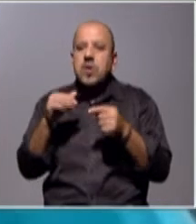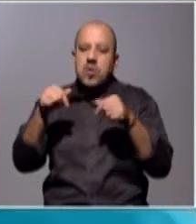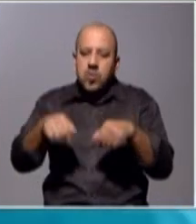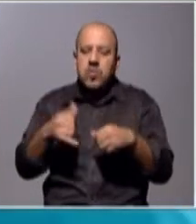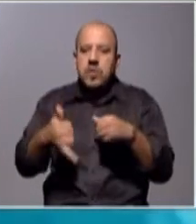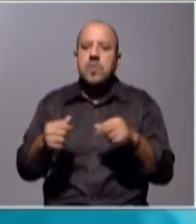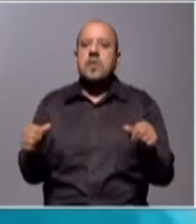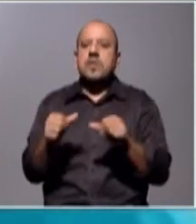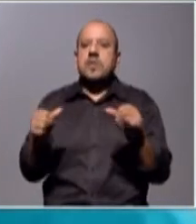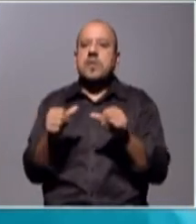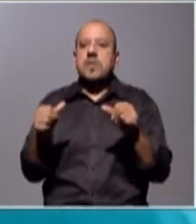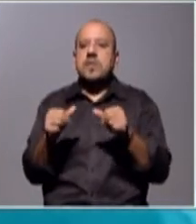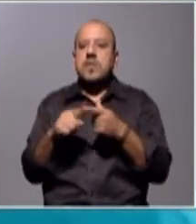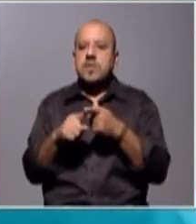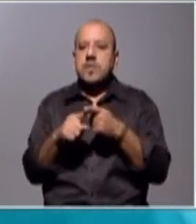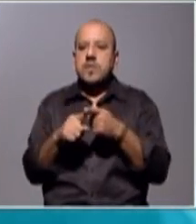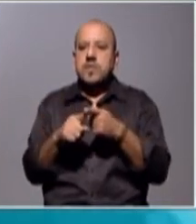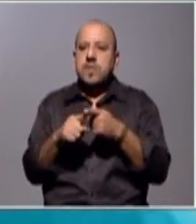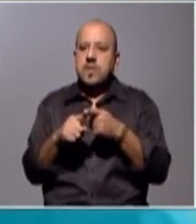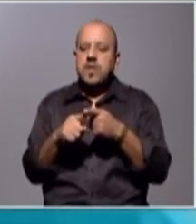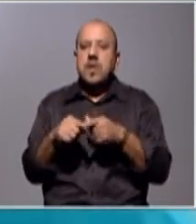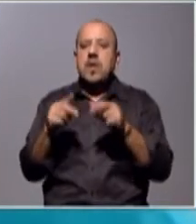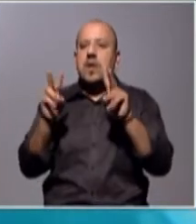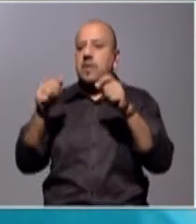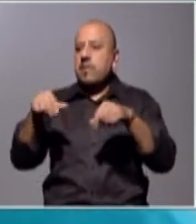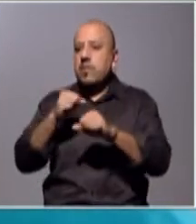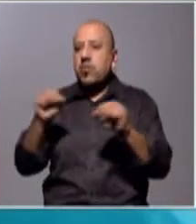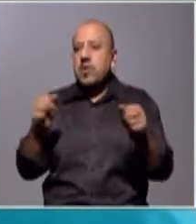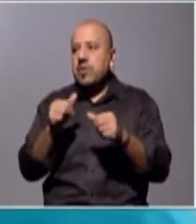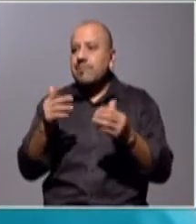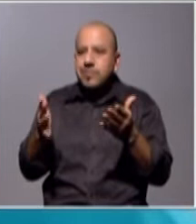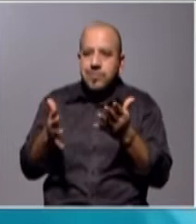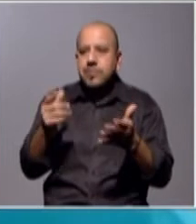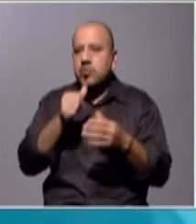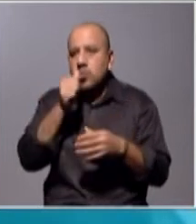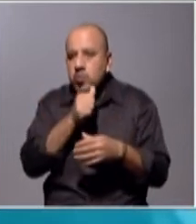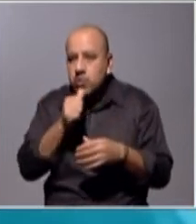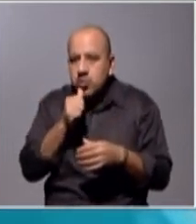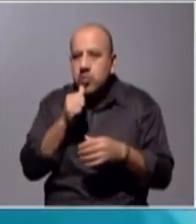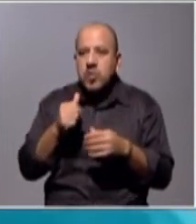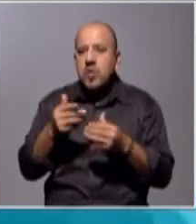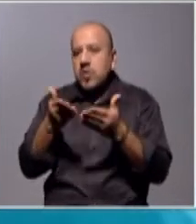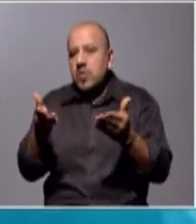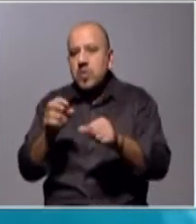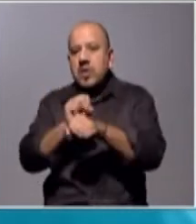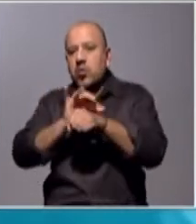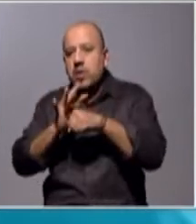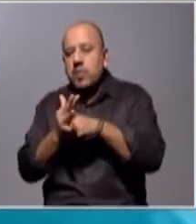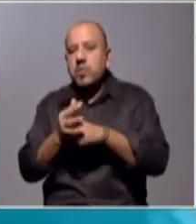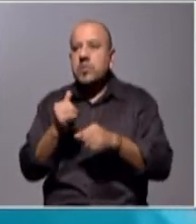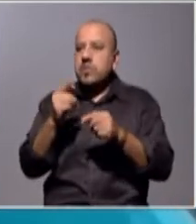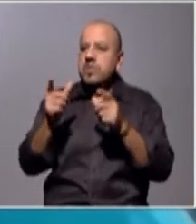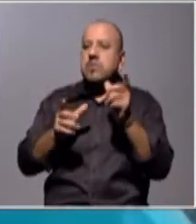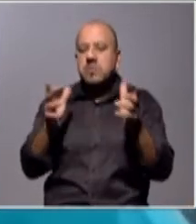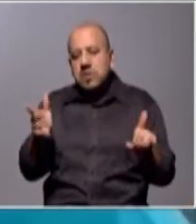llevar hacia adelante, para mitigar los efectos de la pandemia, es contemplar las visiones de todo,